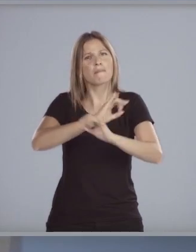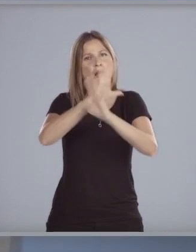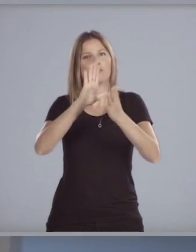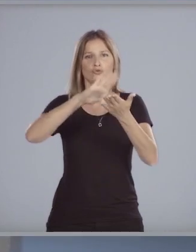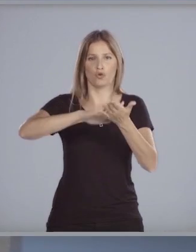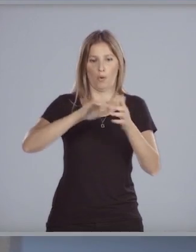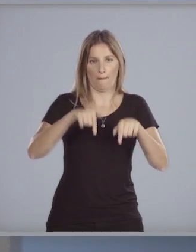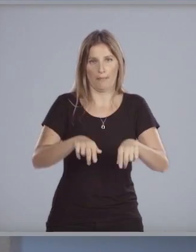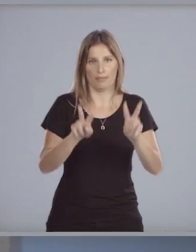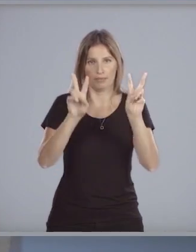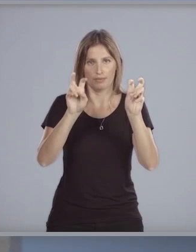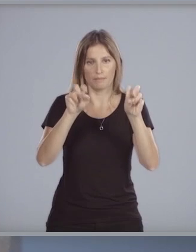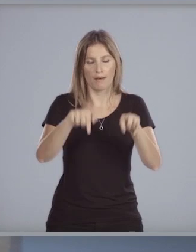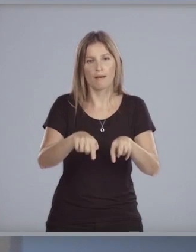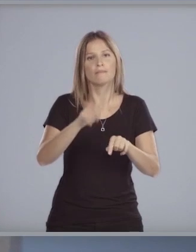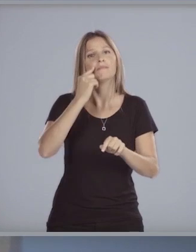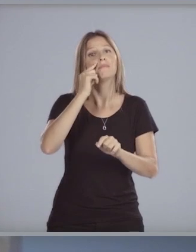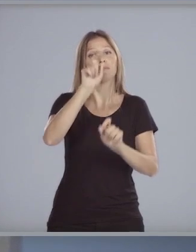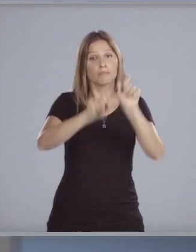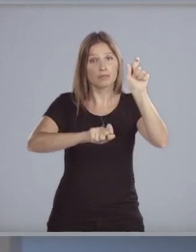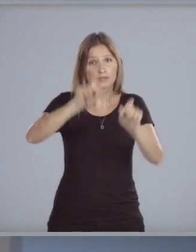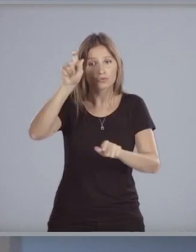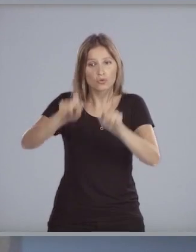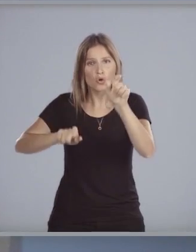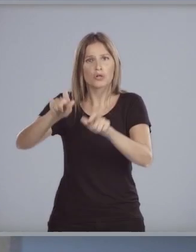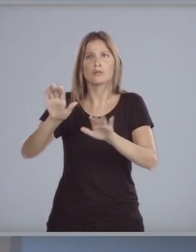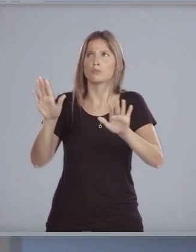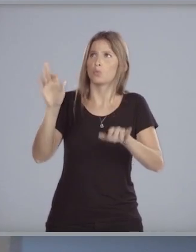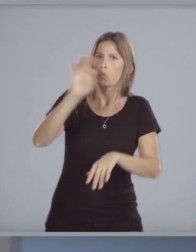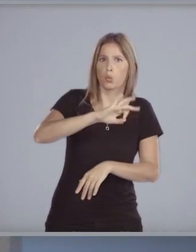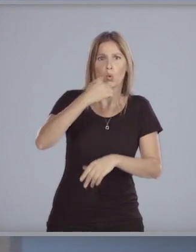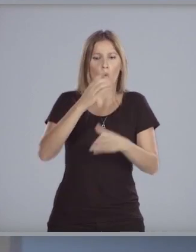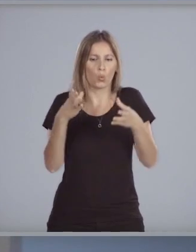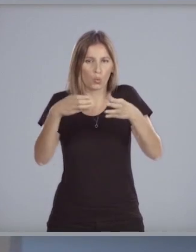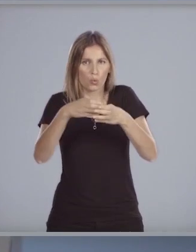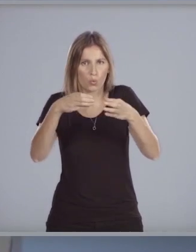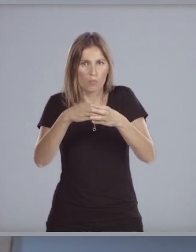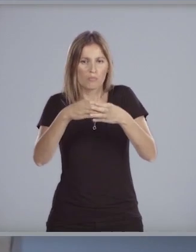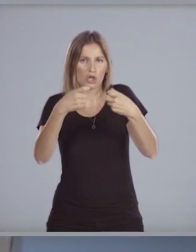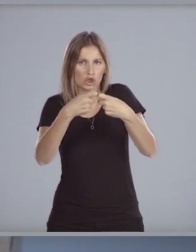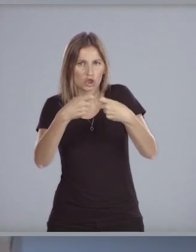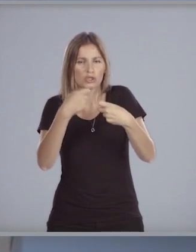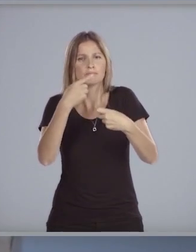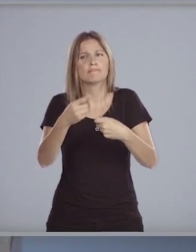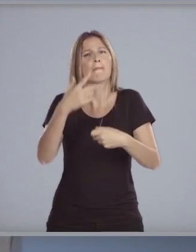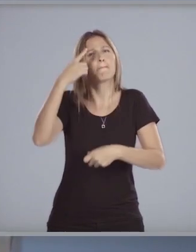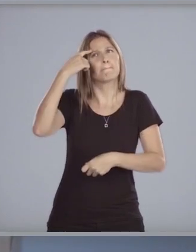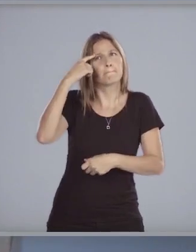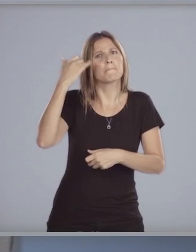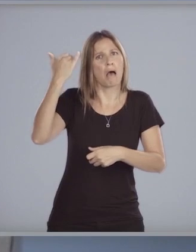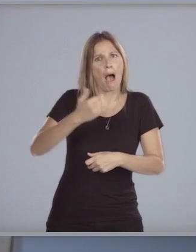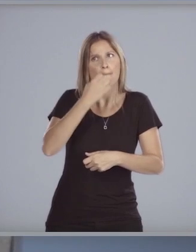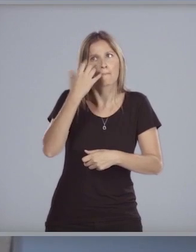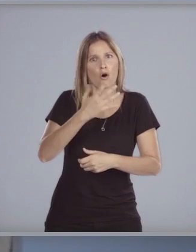tema. Aquellas personas u organizaciones que quieran tener una propuesta